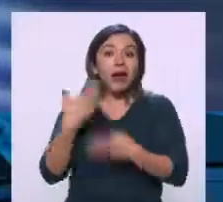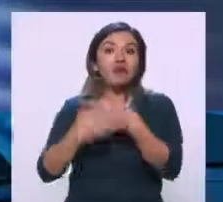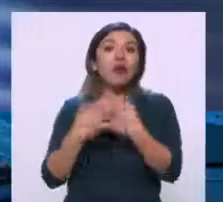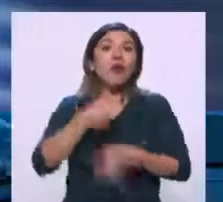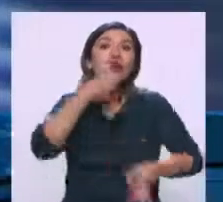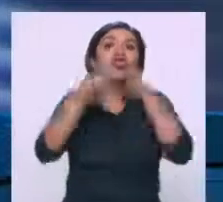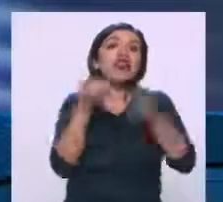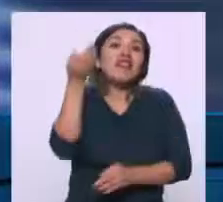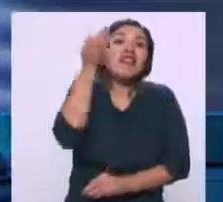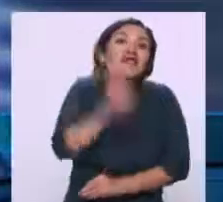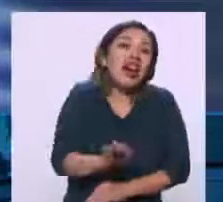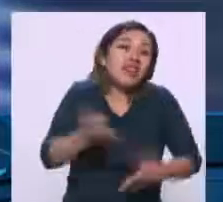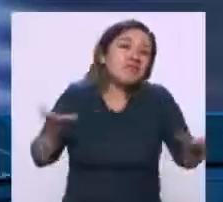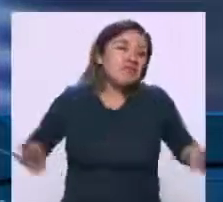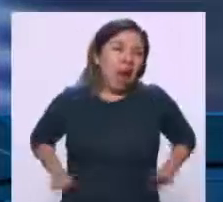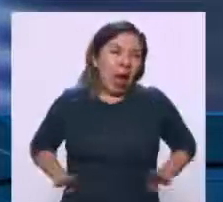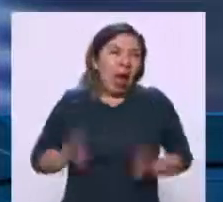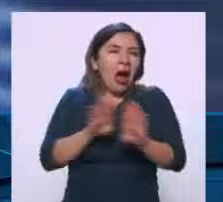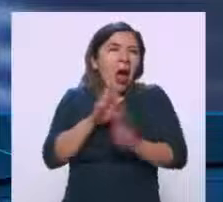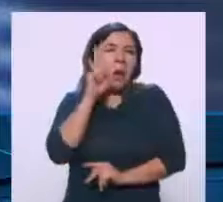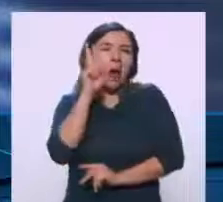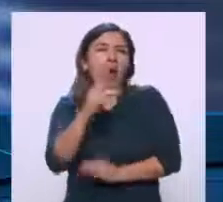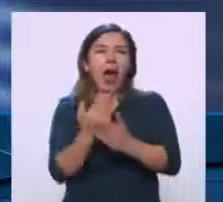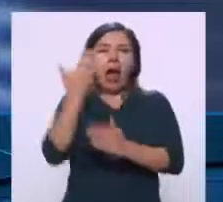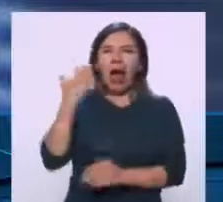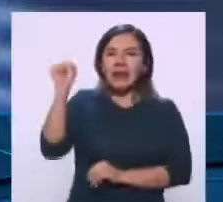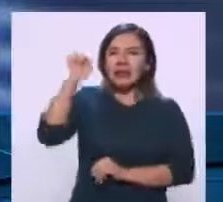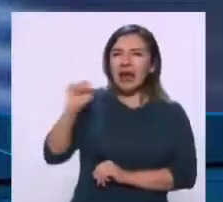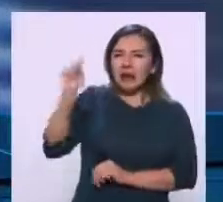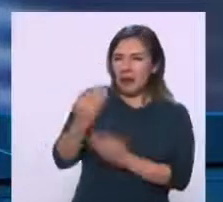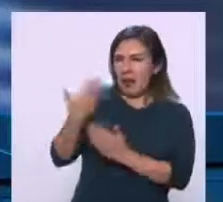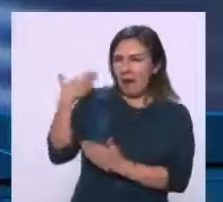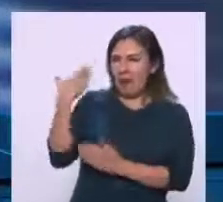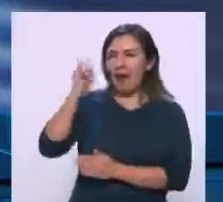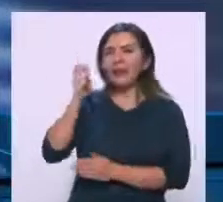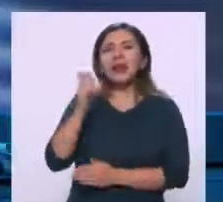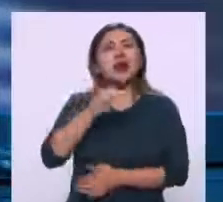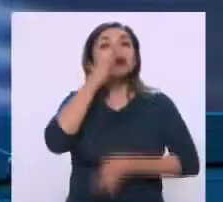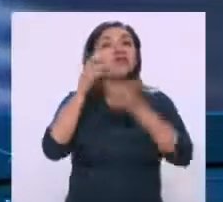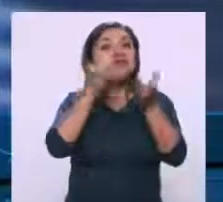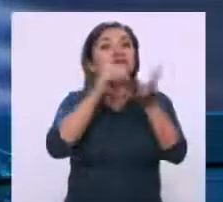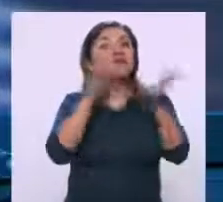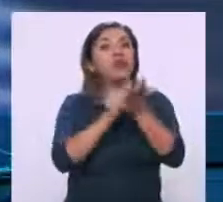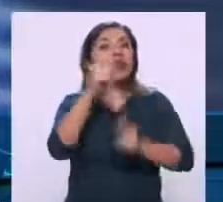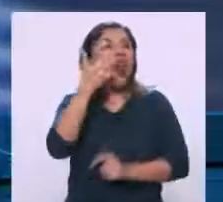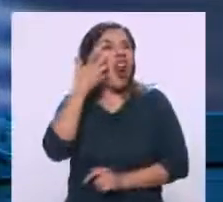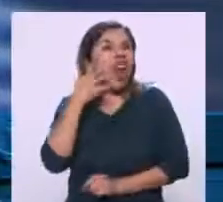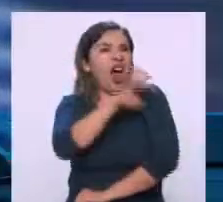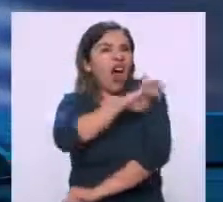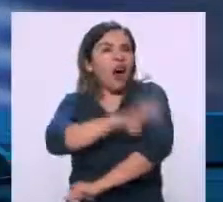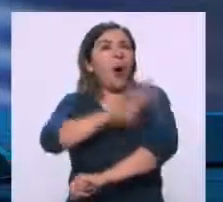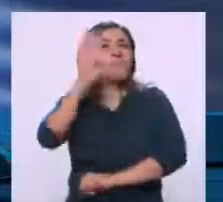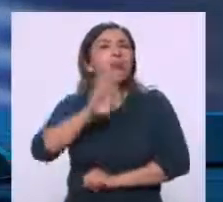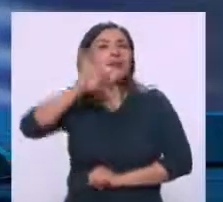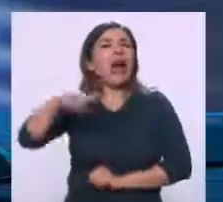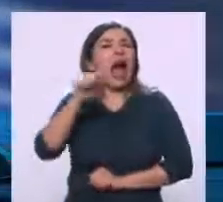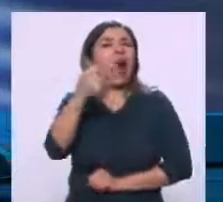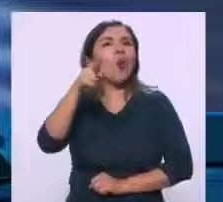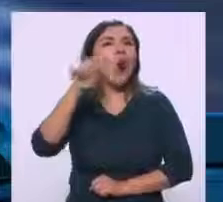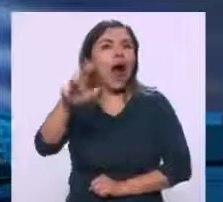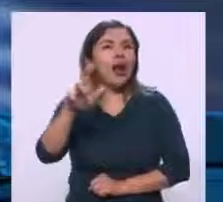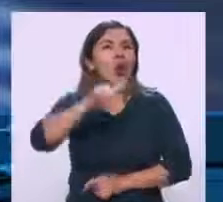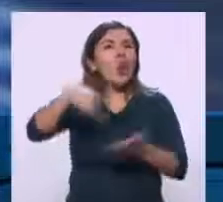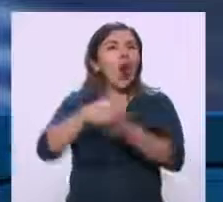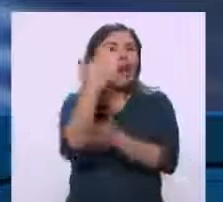news grande. Del tipo como la que pudimos ver el fin de semana pasado, en la que pusieron a un leopardo como si fuera un jaguar, en una